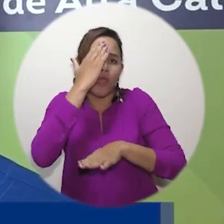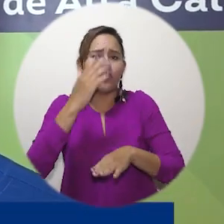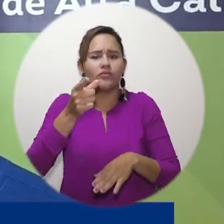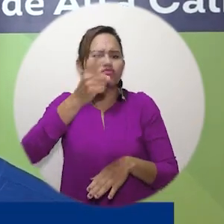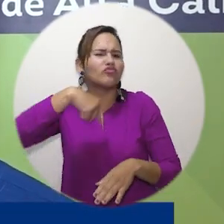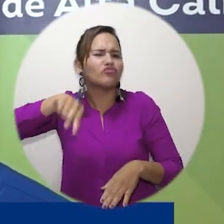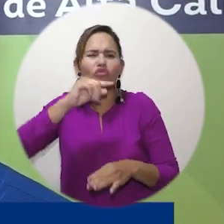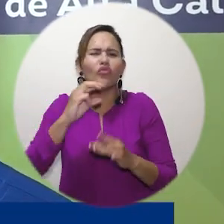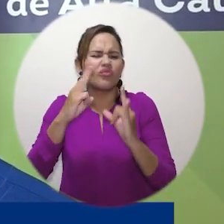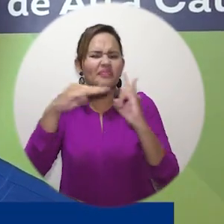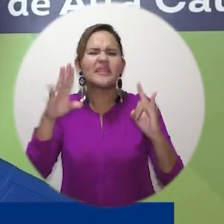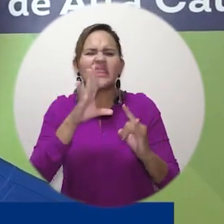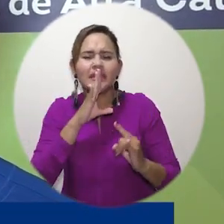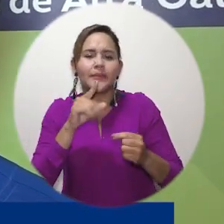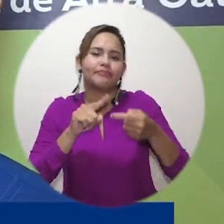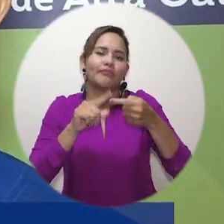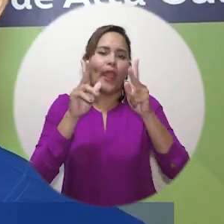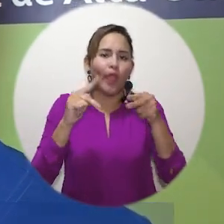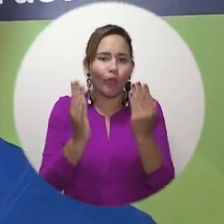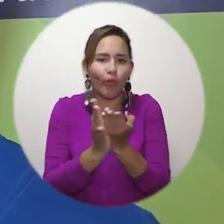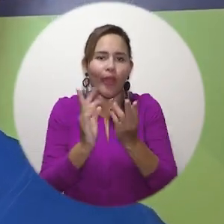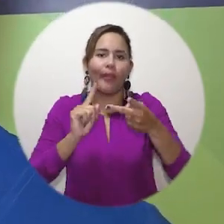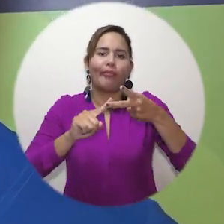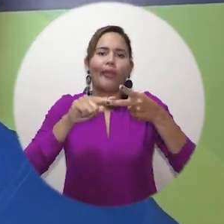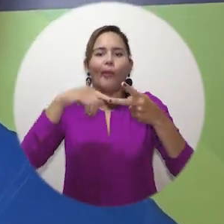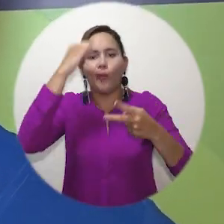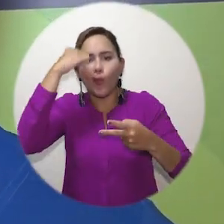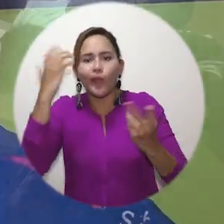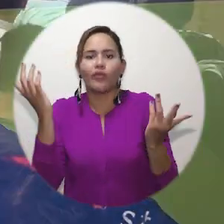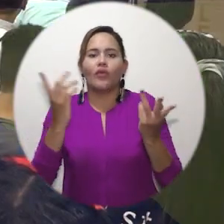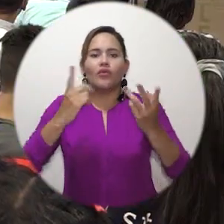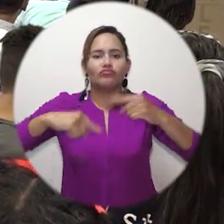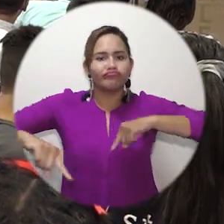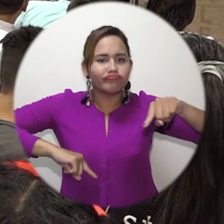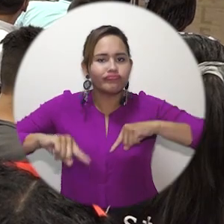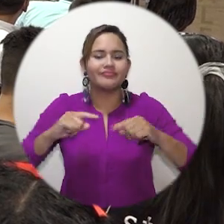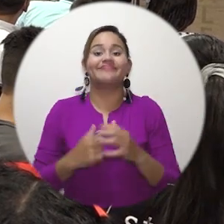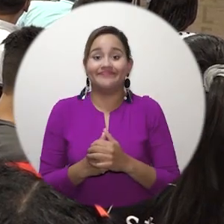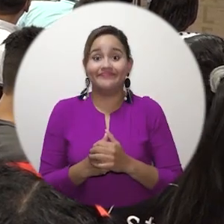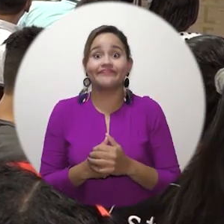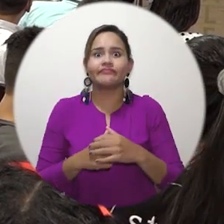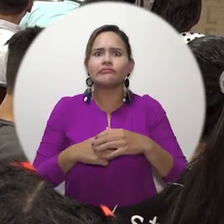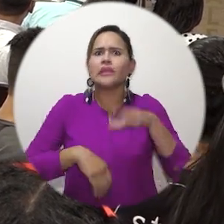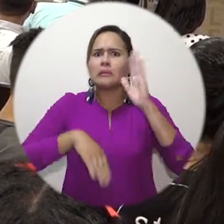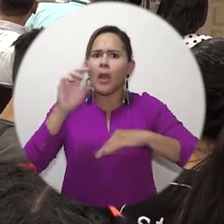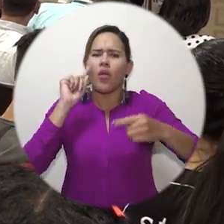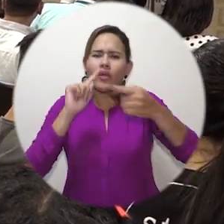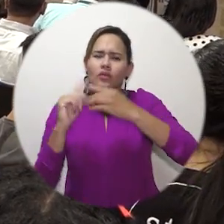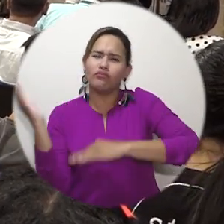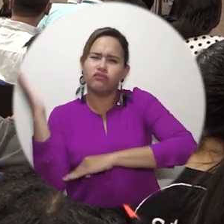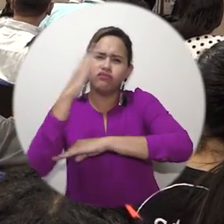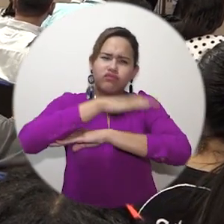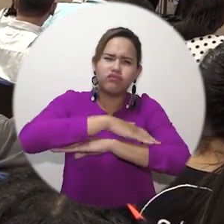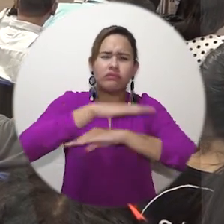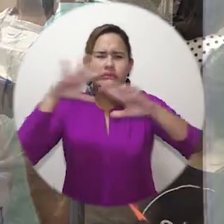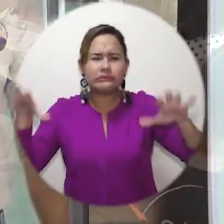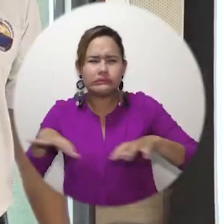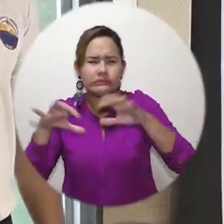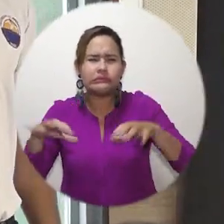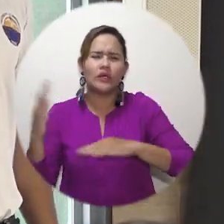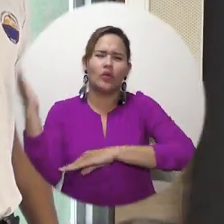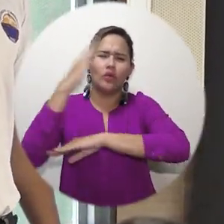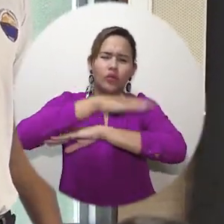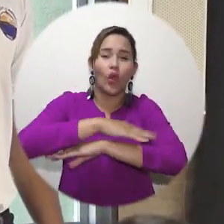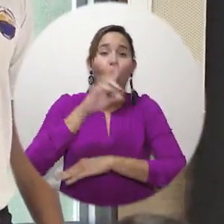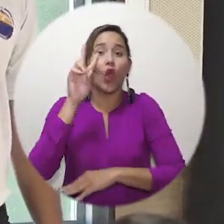el rector, los directivos, los estudiantes y entre todos construimos. Las dos jornadas que sumaron más de 500 integrantes de la